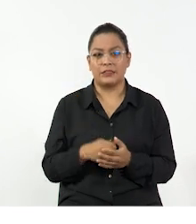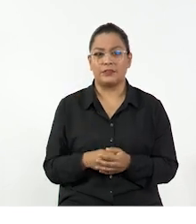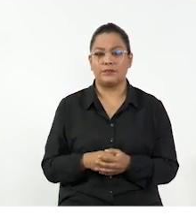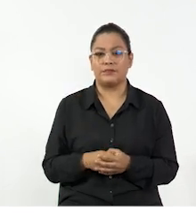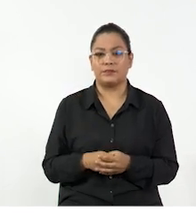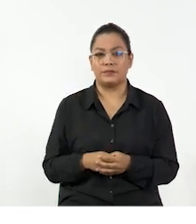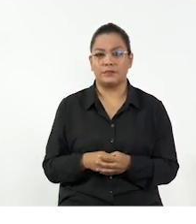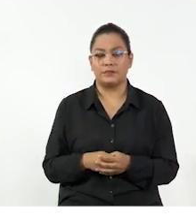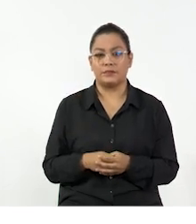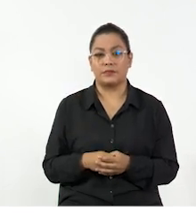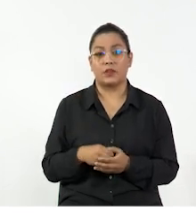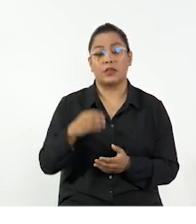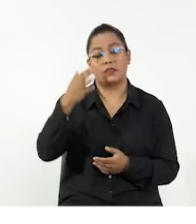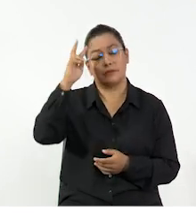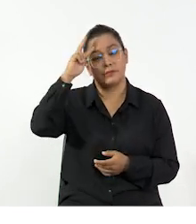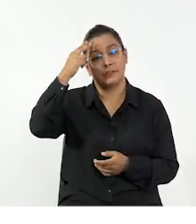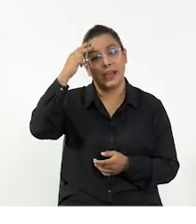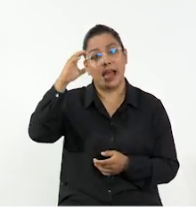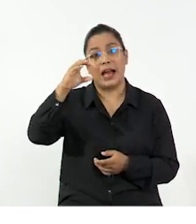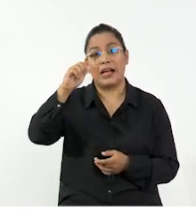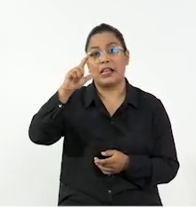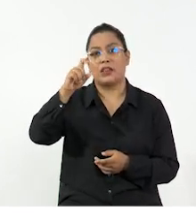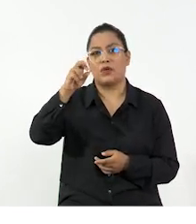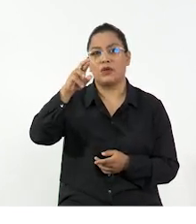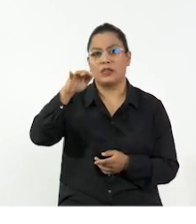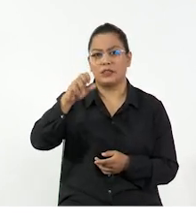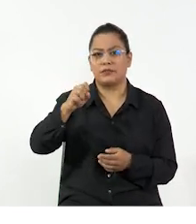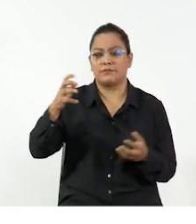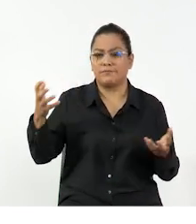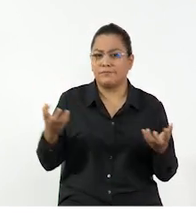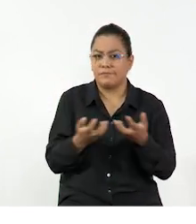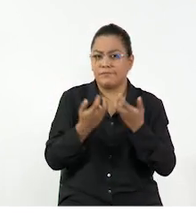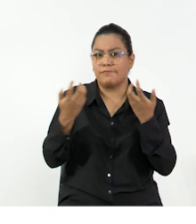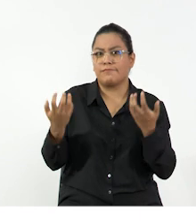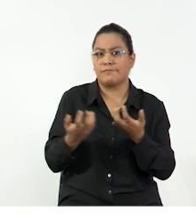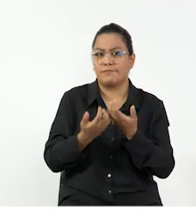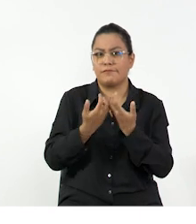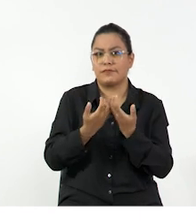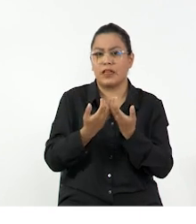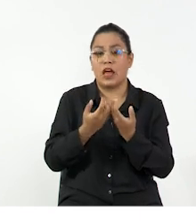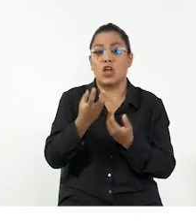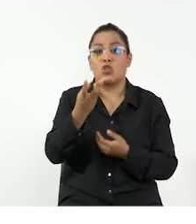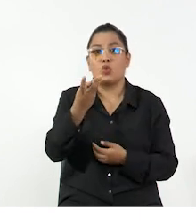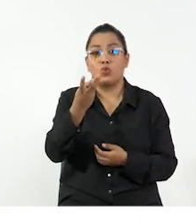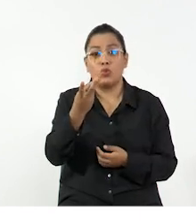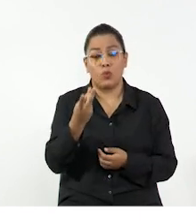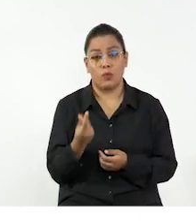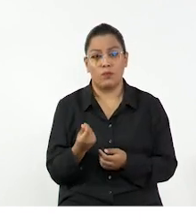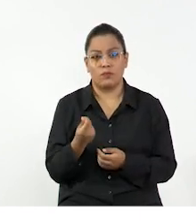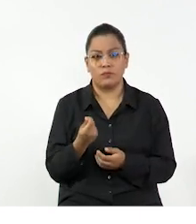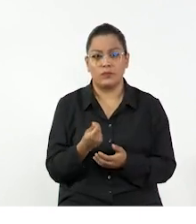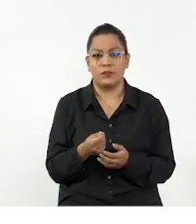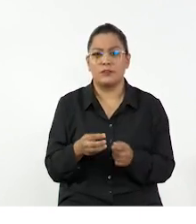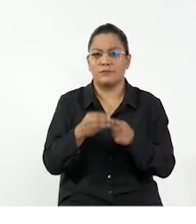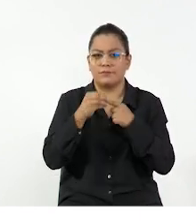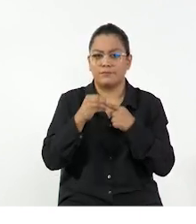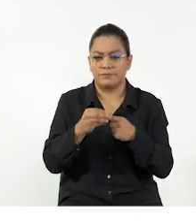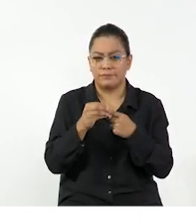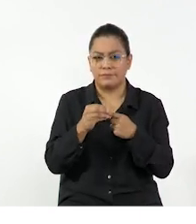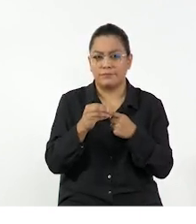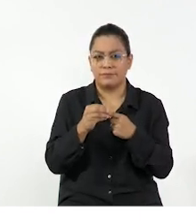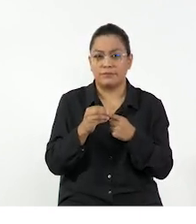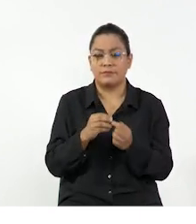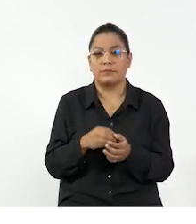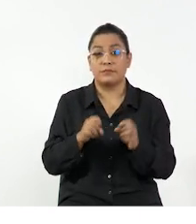valor de joules que quieres convertir a calorías. Y entre las tareas está investigar cuál es el valor o la